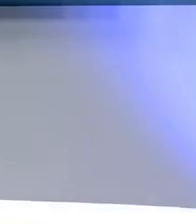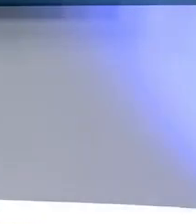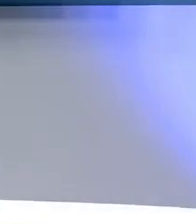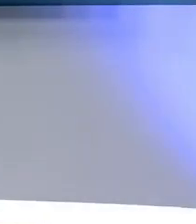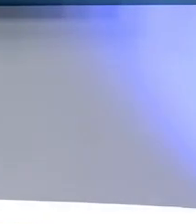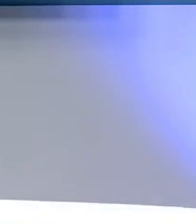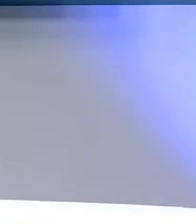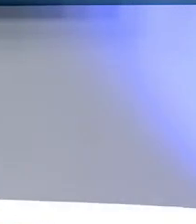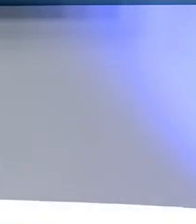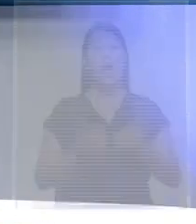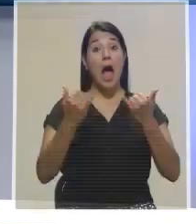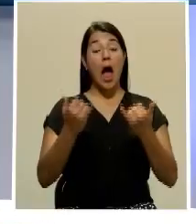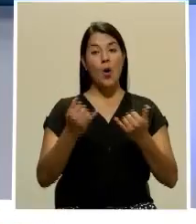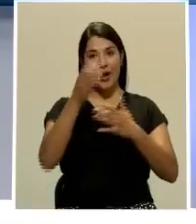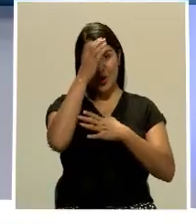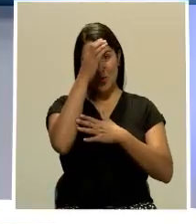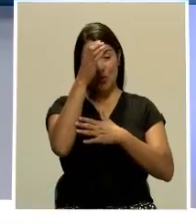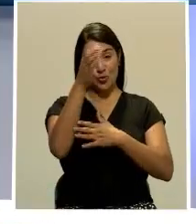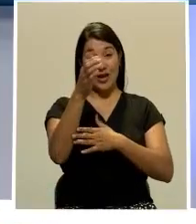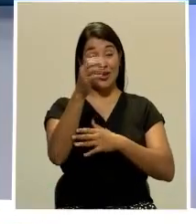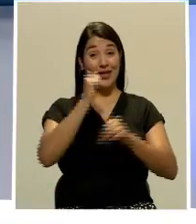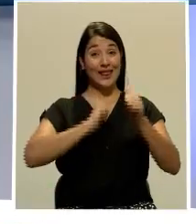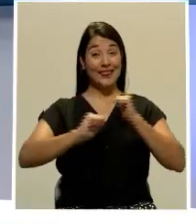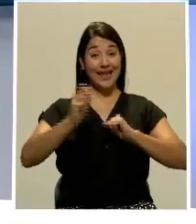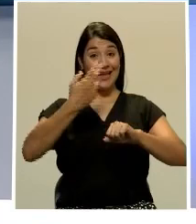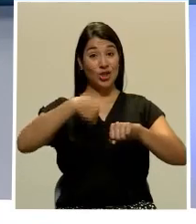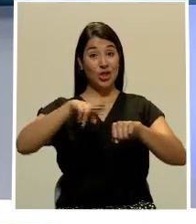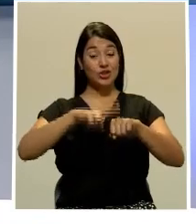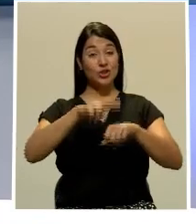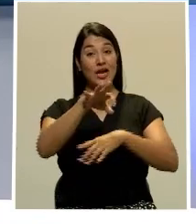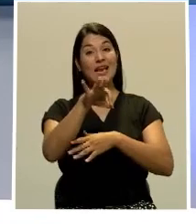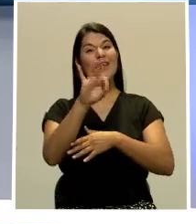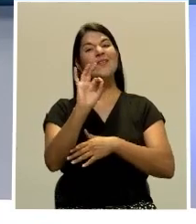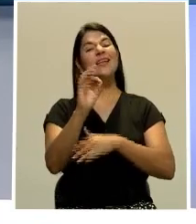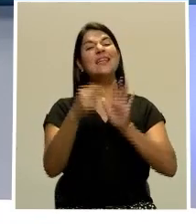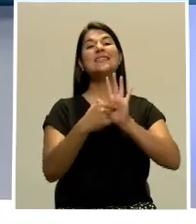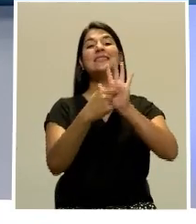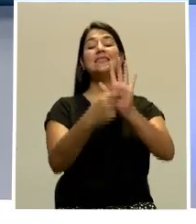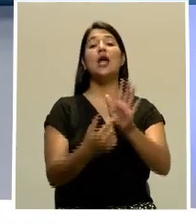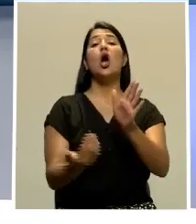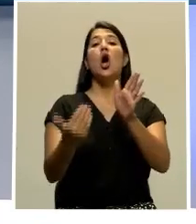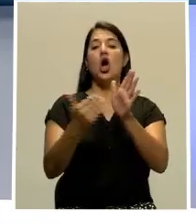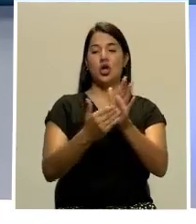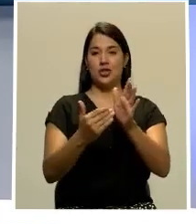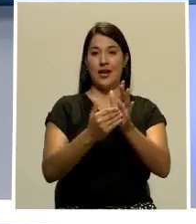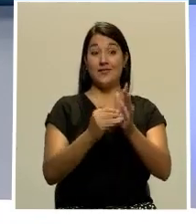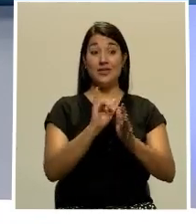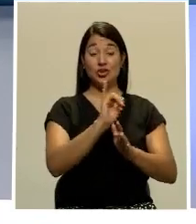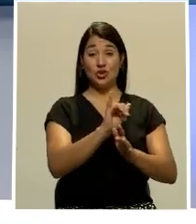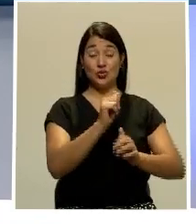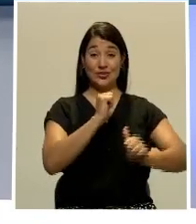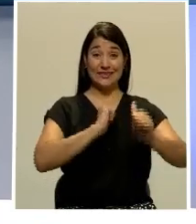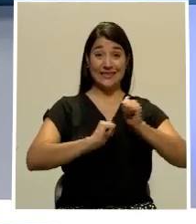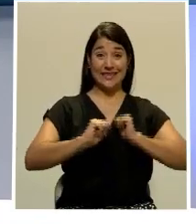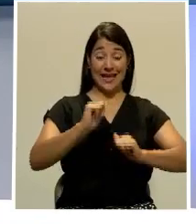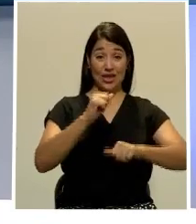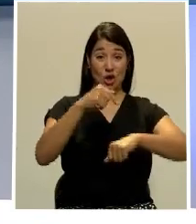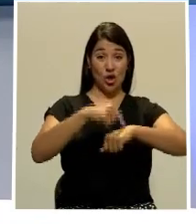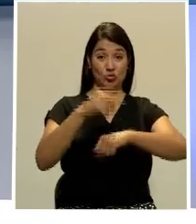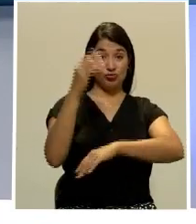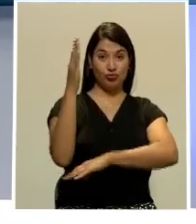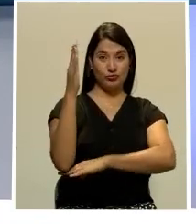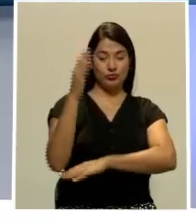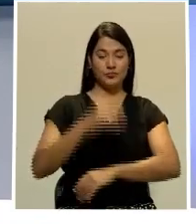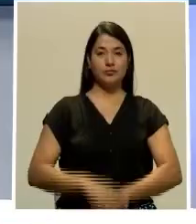En la sección de cultura el Teatro Nacional le invita a la retransmisión de su espacio Teatro al Mediodía